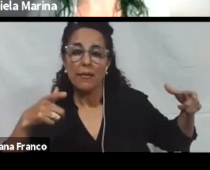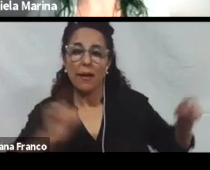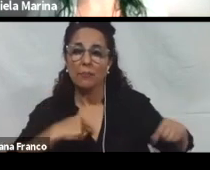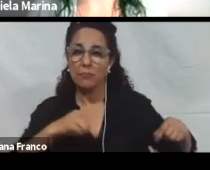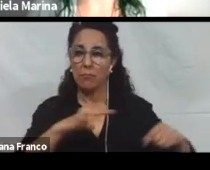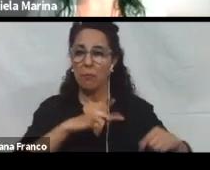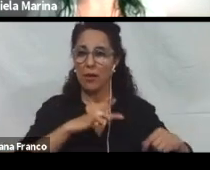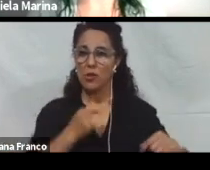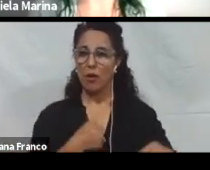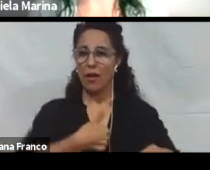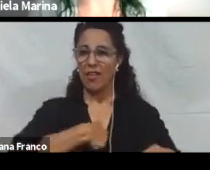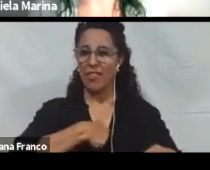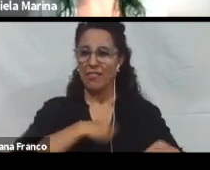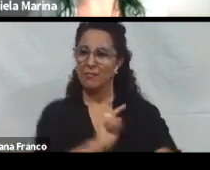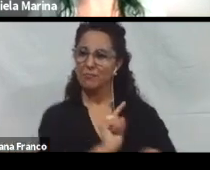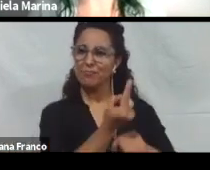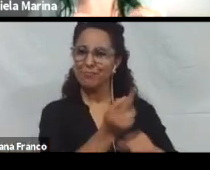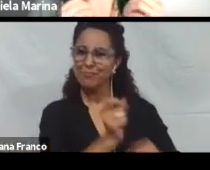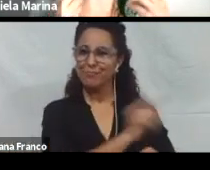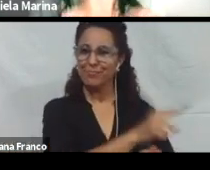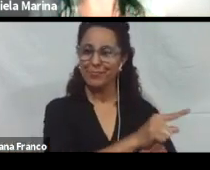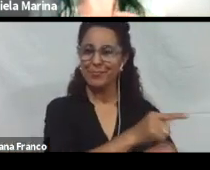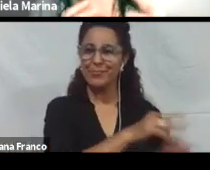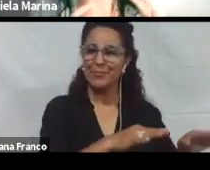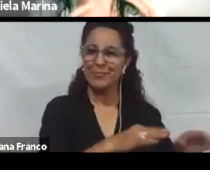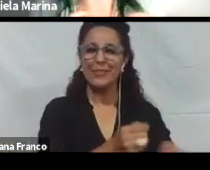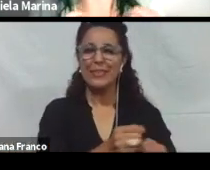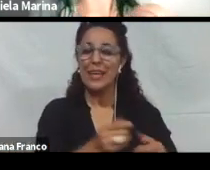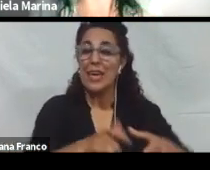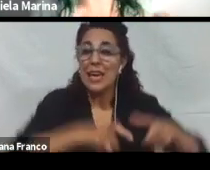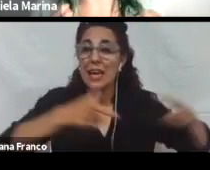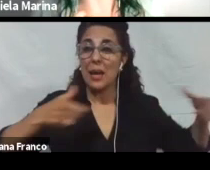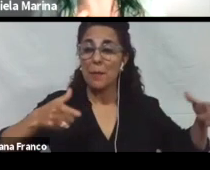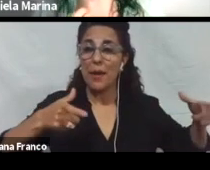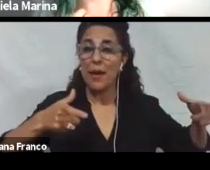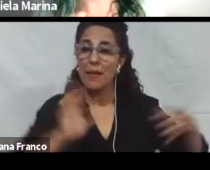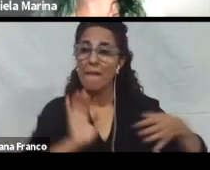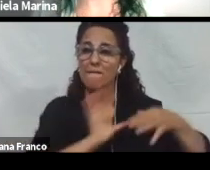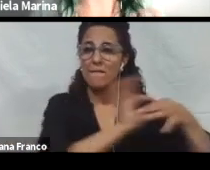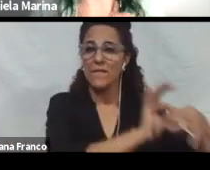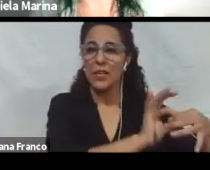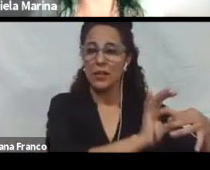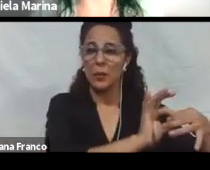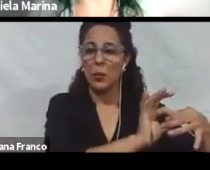Esto es, ofrecer alternativas que permitan incrementar el grado de vinculación del estudiante con su propio aprendizaje.